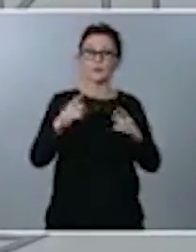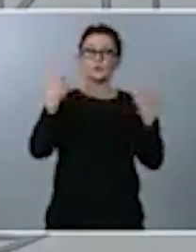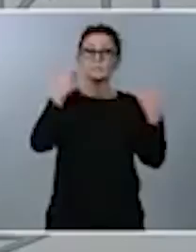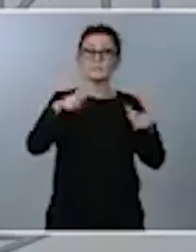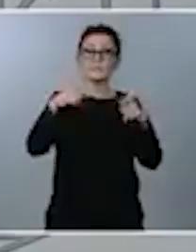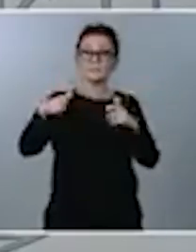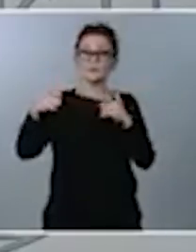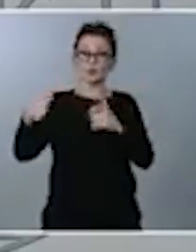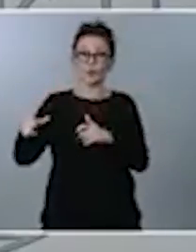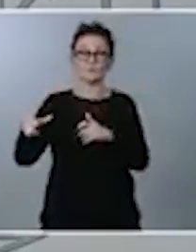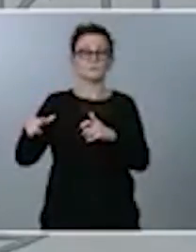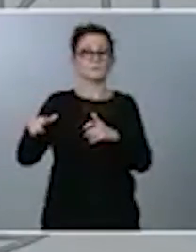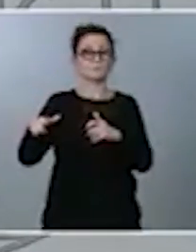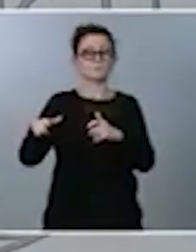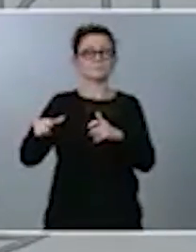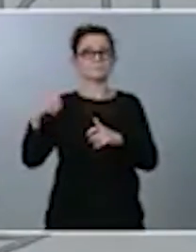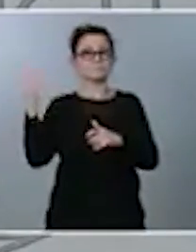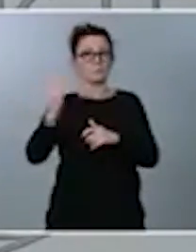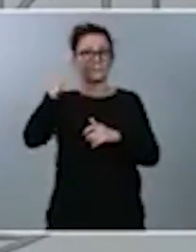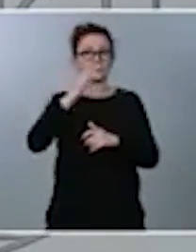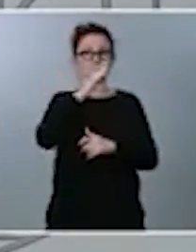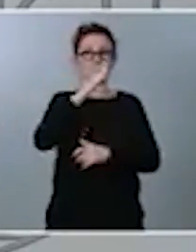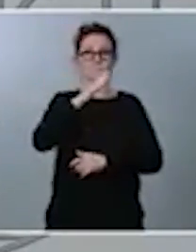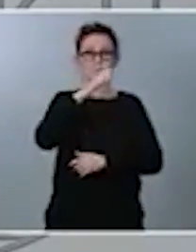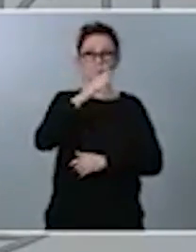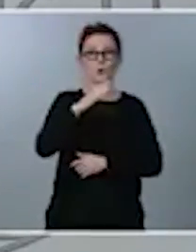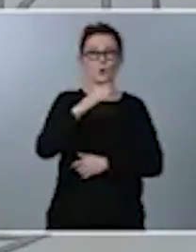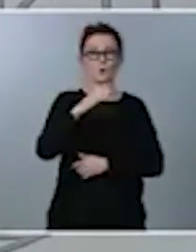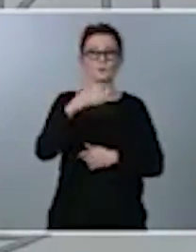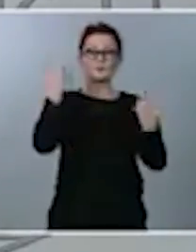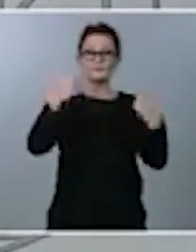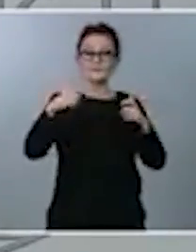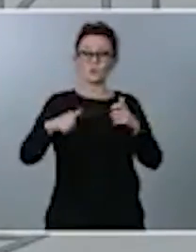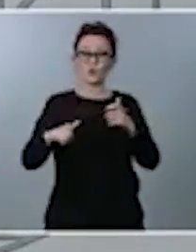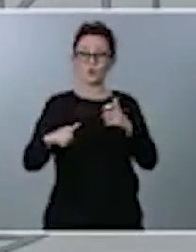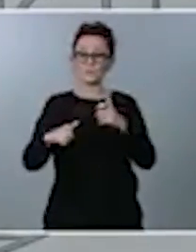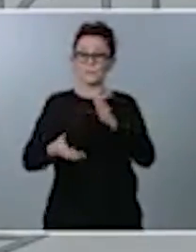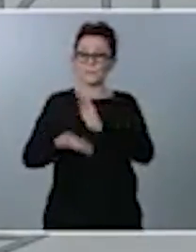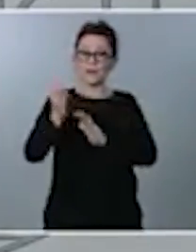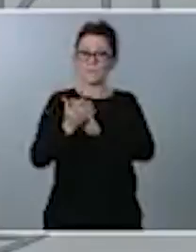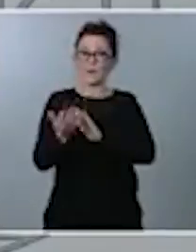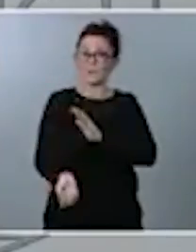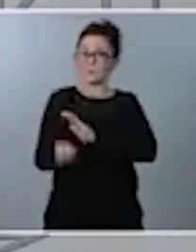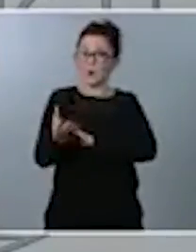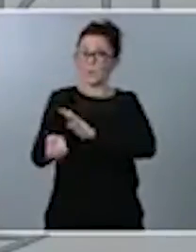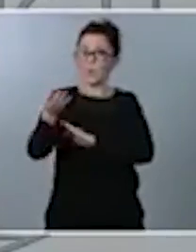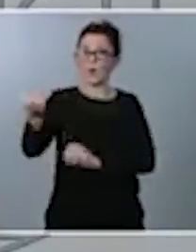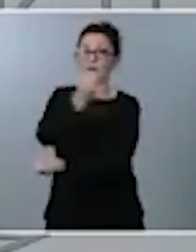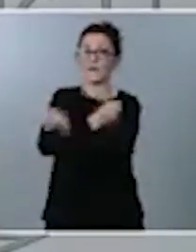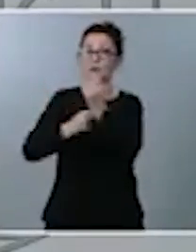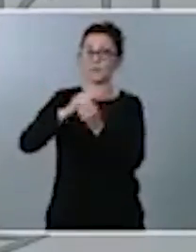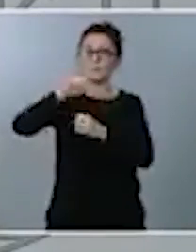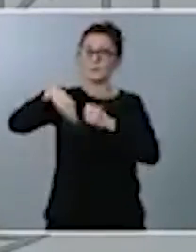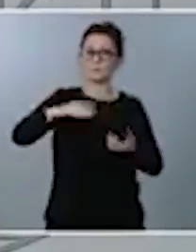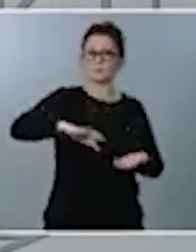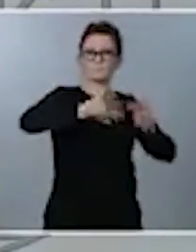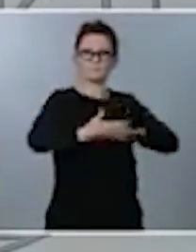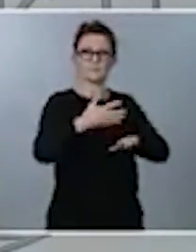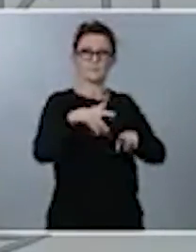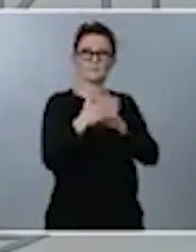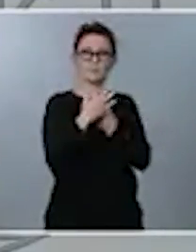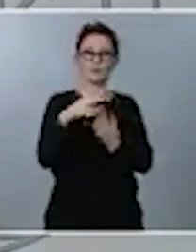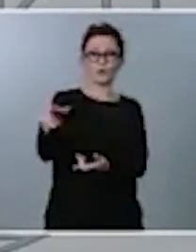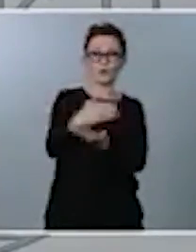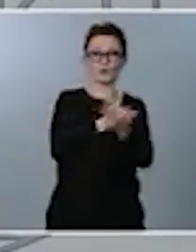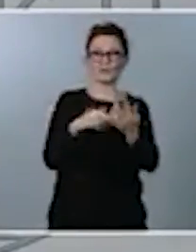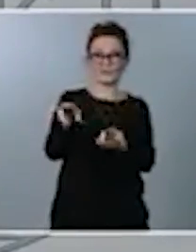esa menor contribución que hacen sectores emergentes de la economía que no tienen reflejo en la situación tributaria. Las